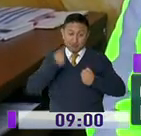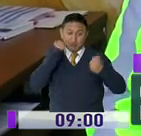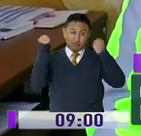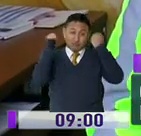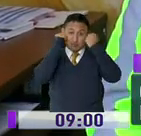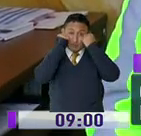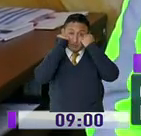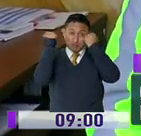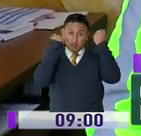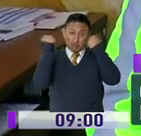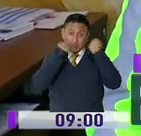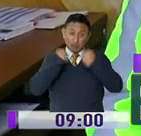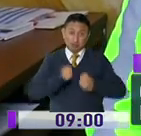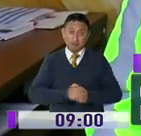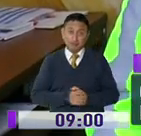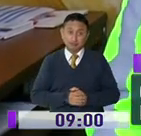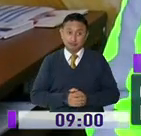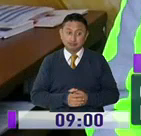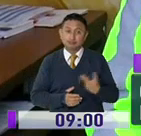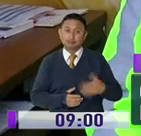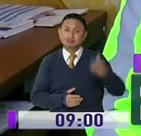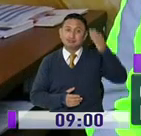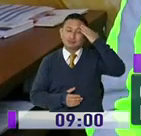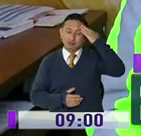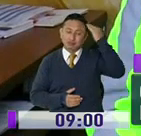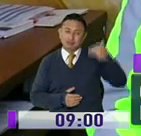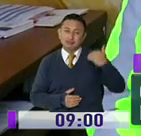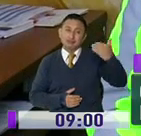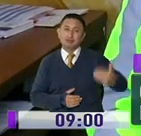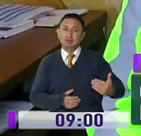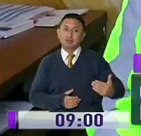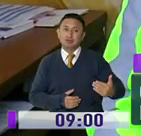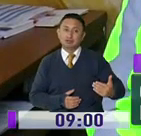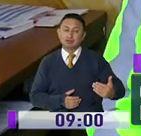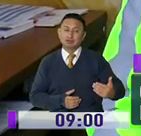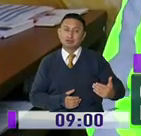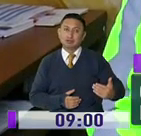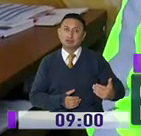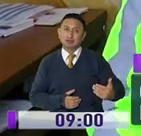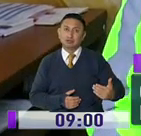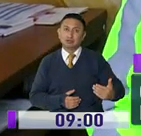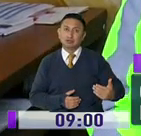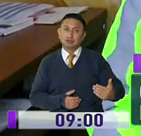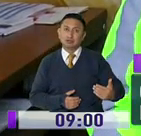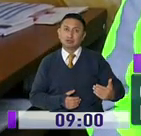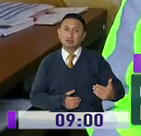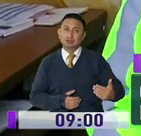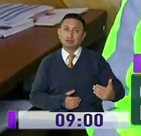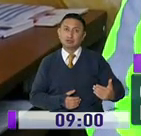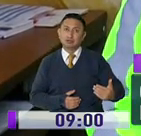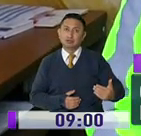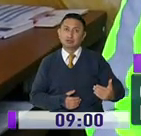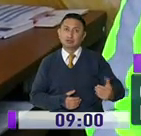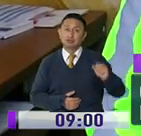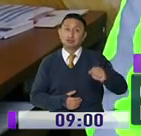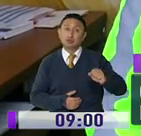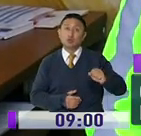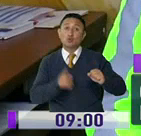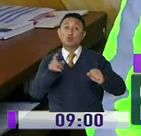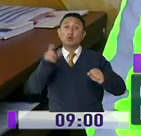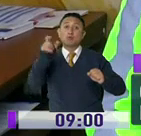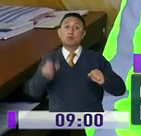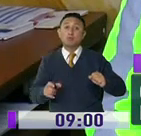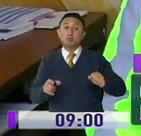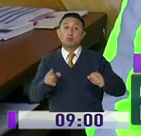cara de esta persona y de lo que conocemos adicionalmente existe uno de estos participantes, uno de